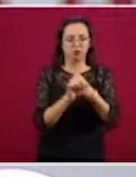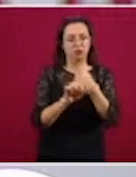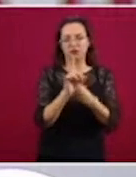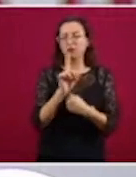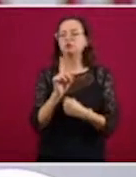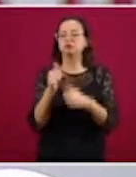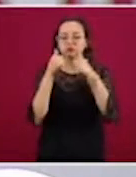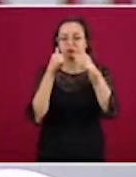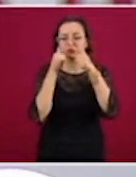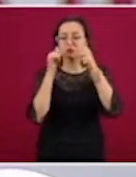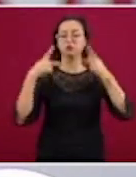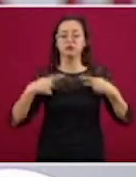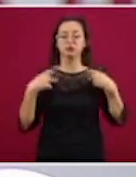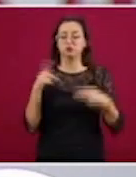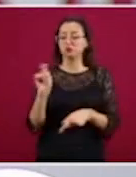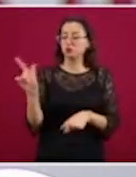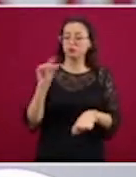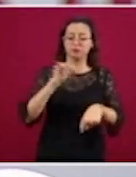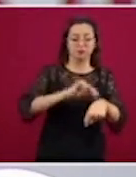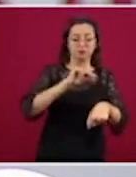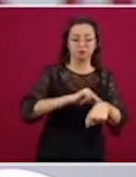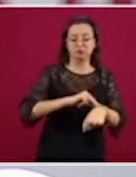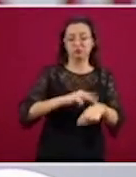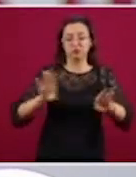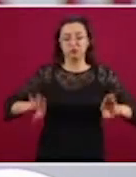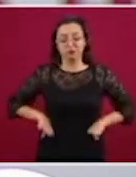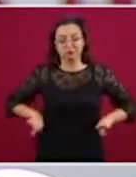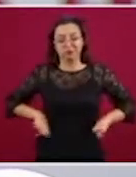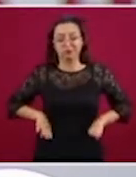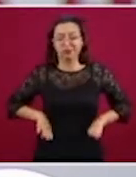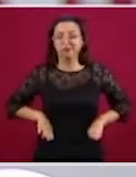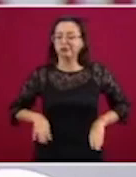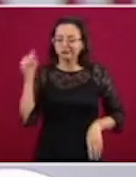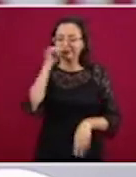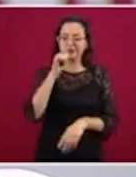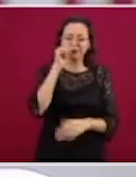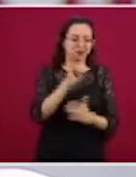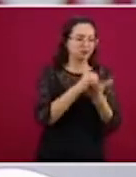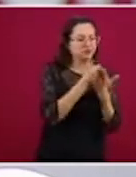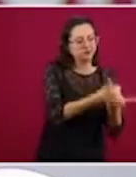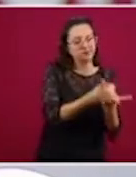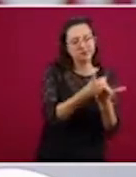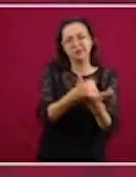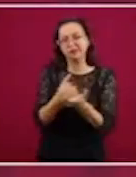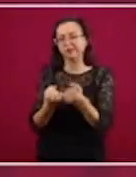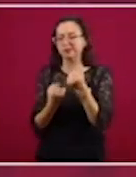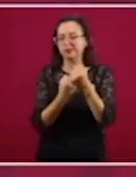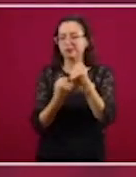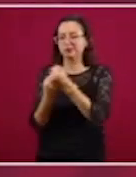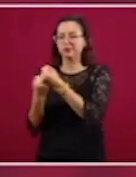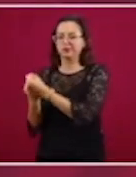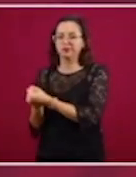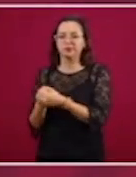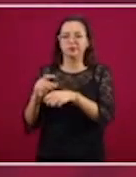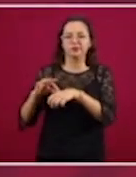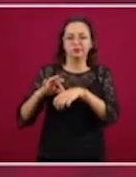Los profesionales de la salud están hechos de una materia solidaria que les permite afirmarse ante